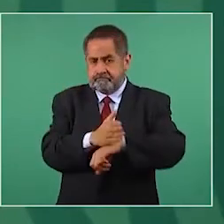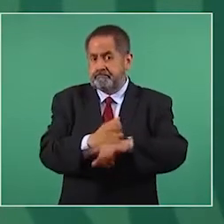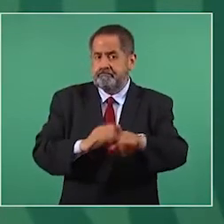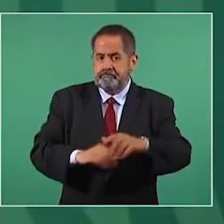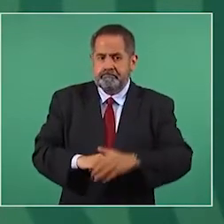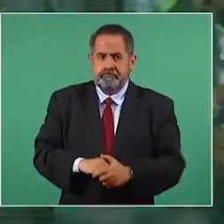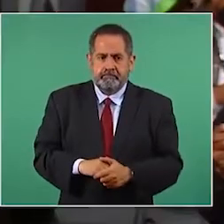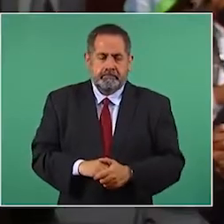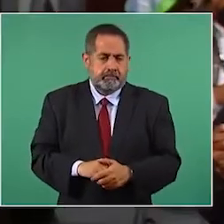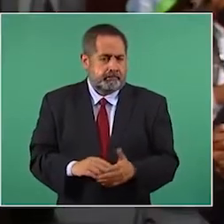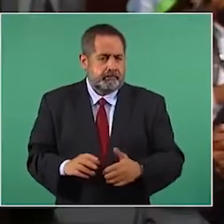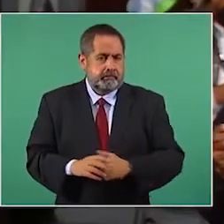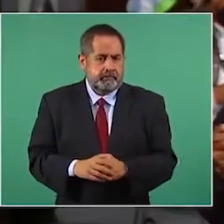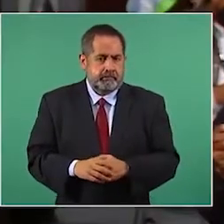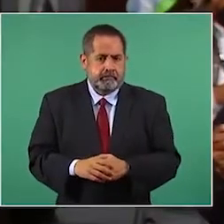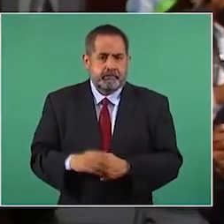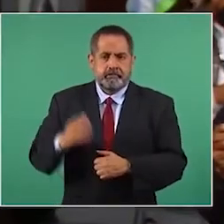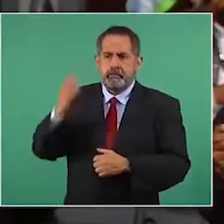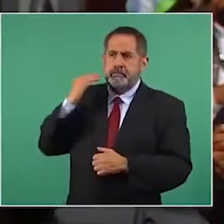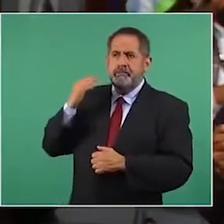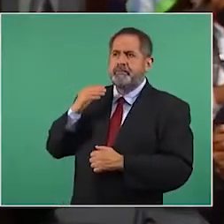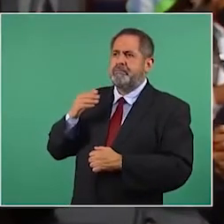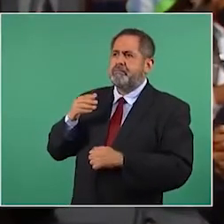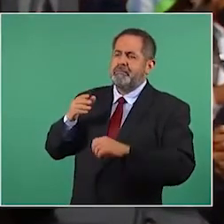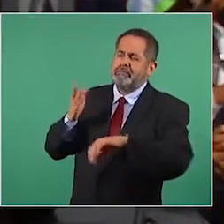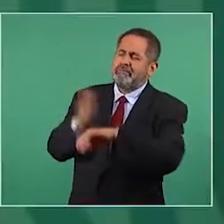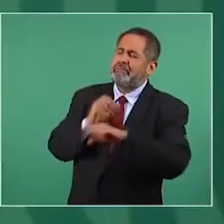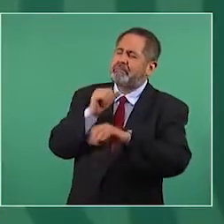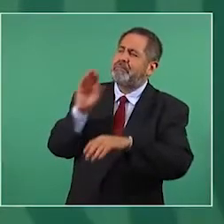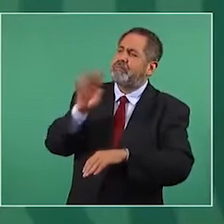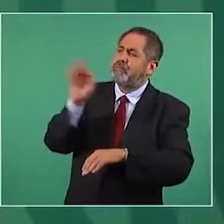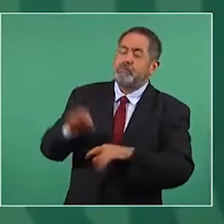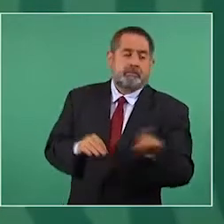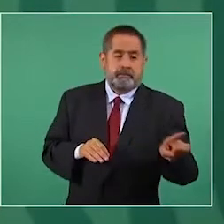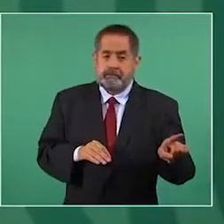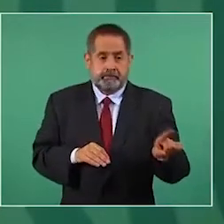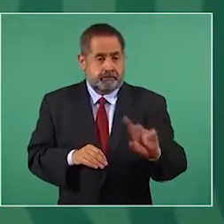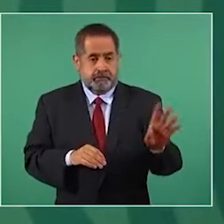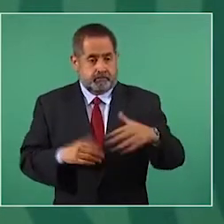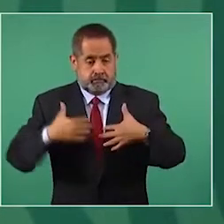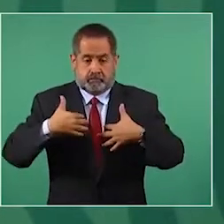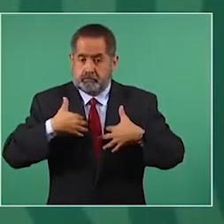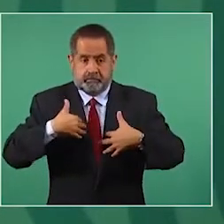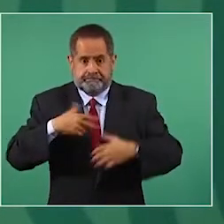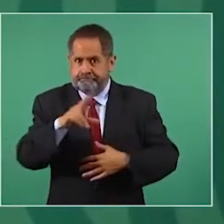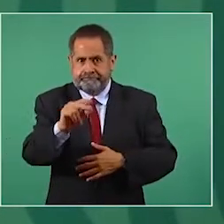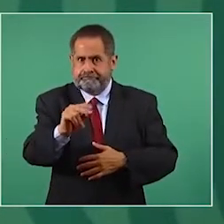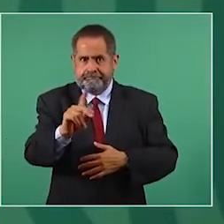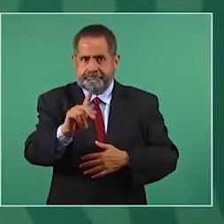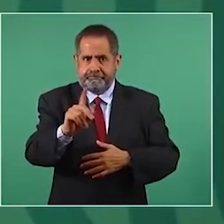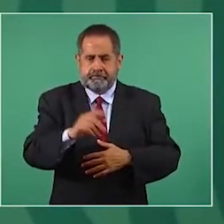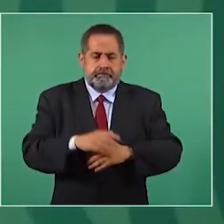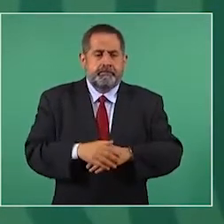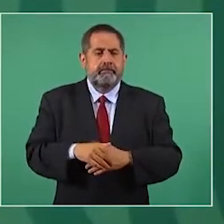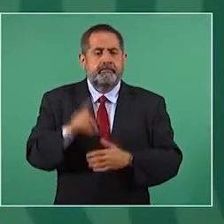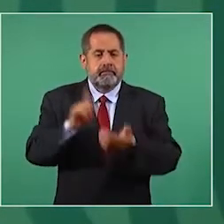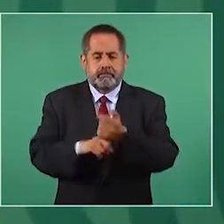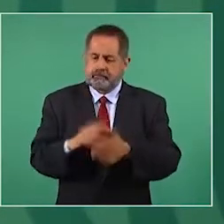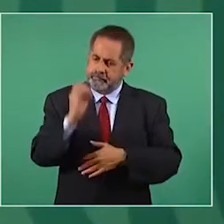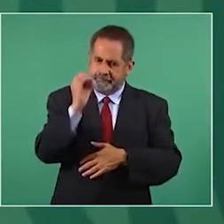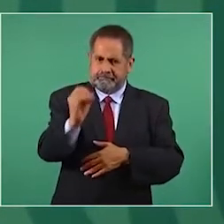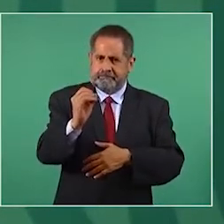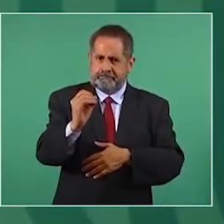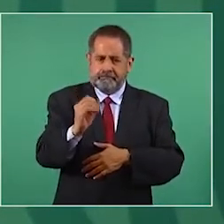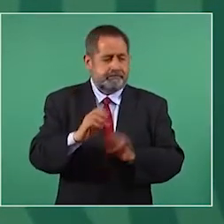La impunidad en este país es más del 90 por No, en lo que corresponde a nosotros. Es cero